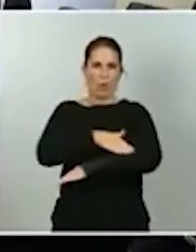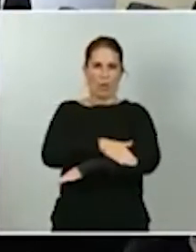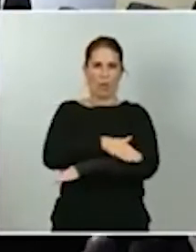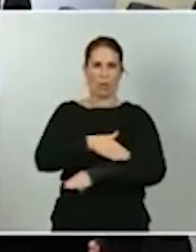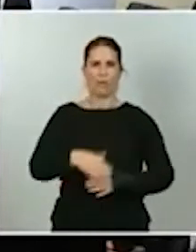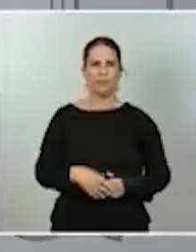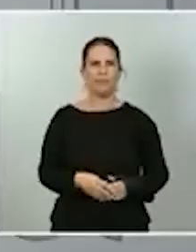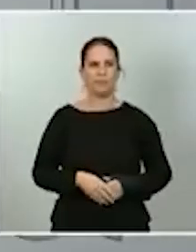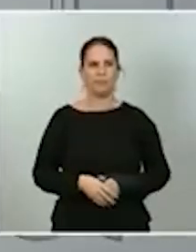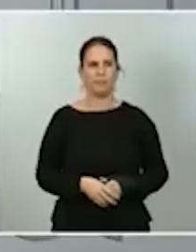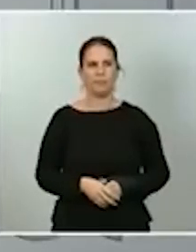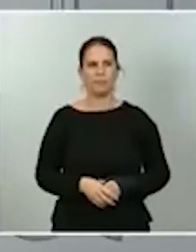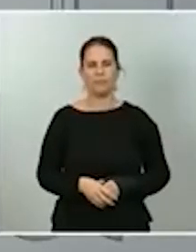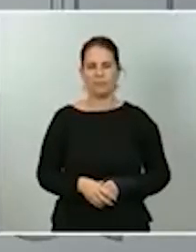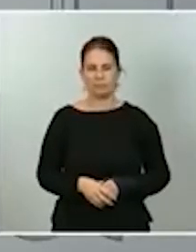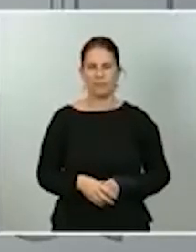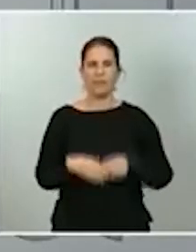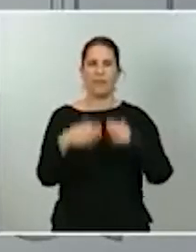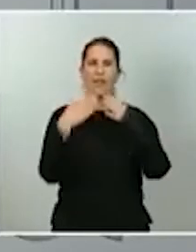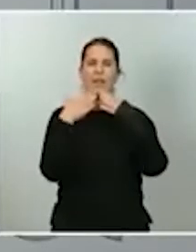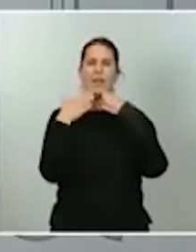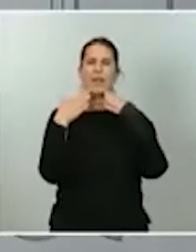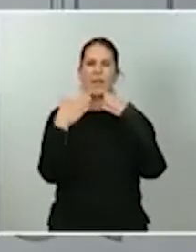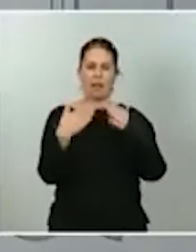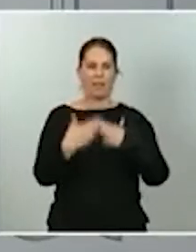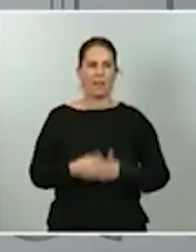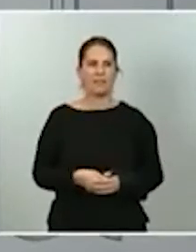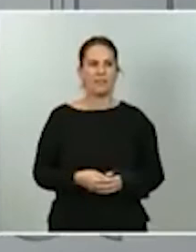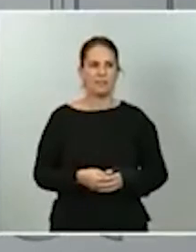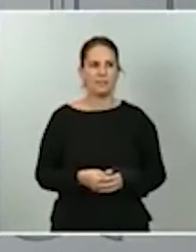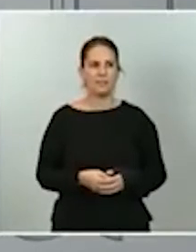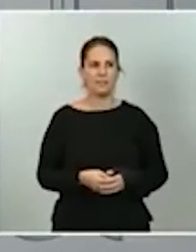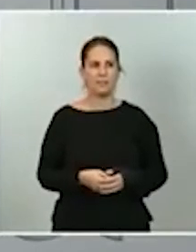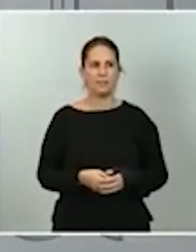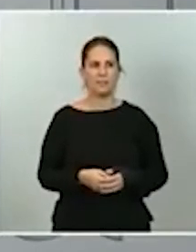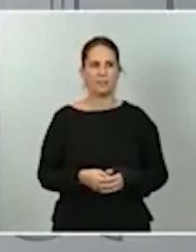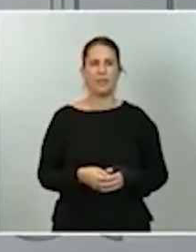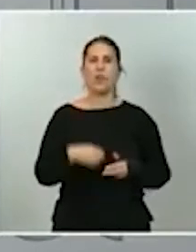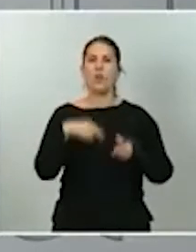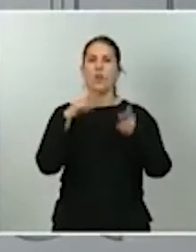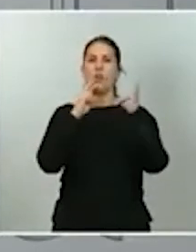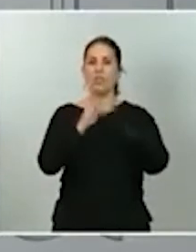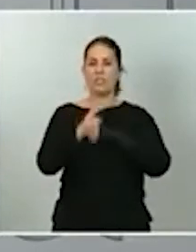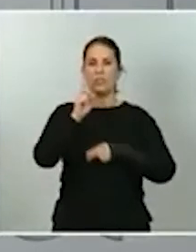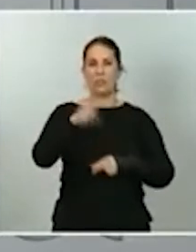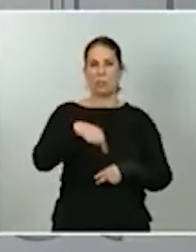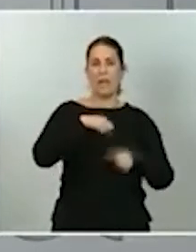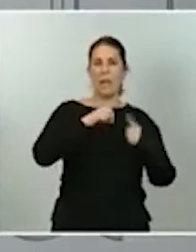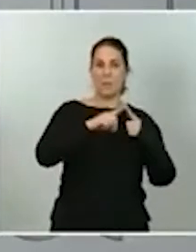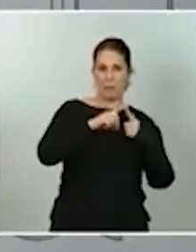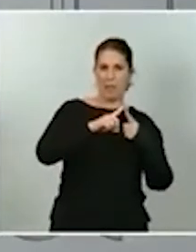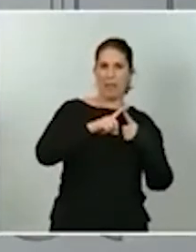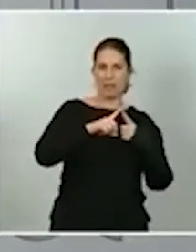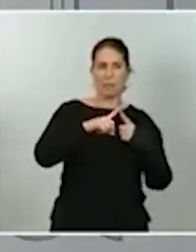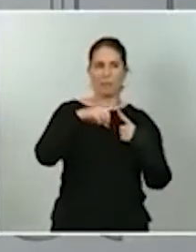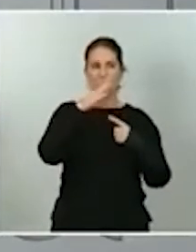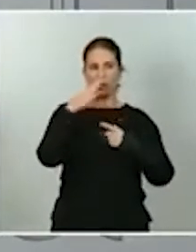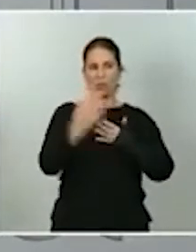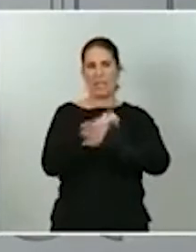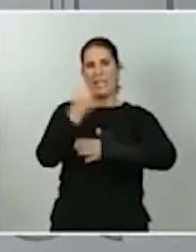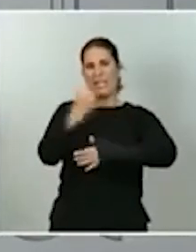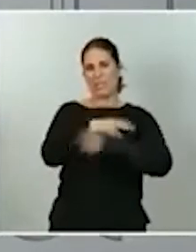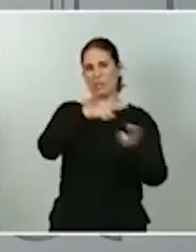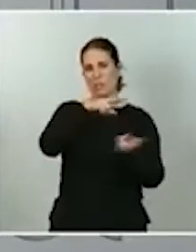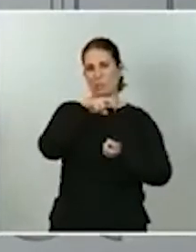Sí, muchas gracias, Juan Carlos. Si le parece, voy a contestar yo también a la primera pregunta, tratándose de ingresos tributarios. Con los